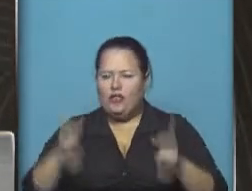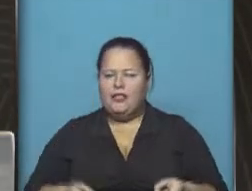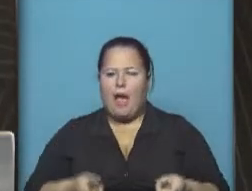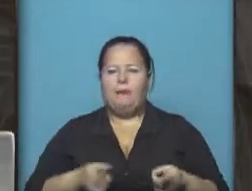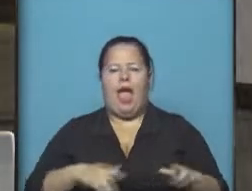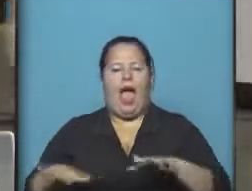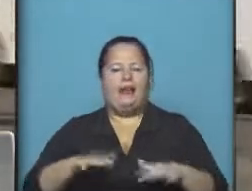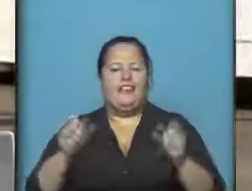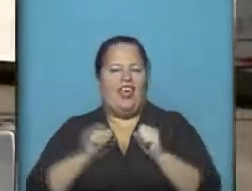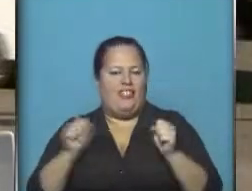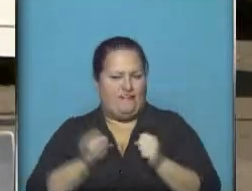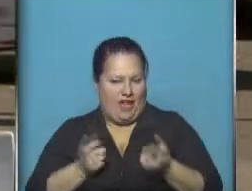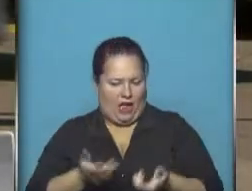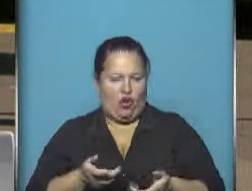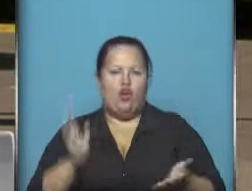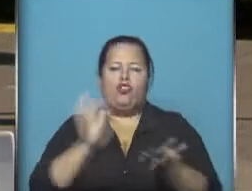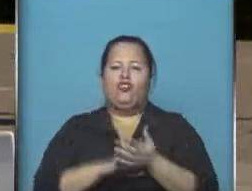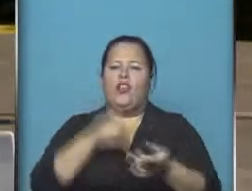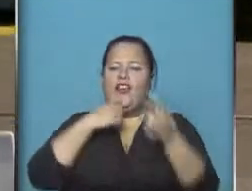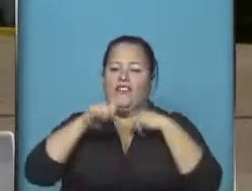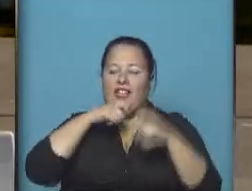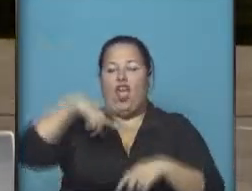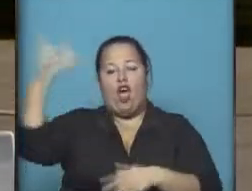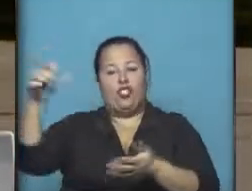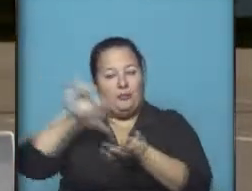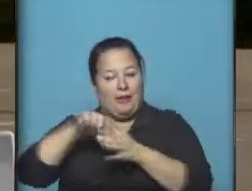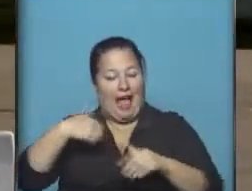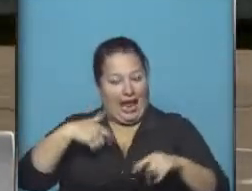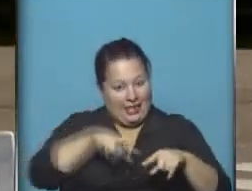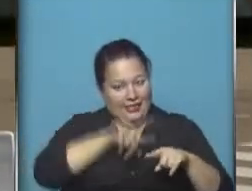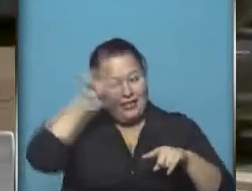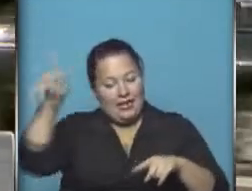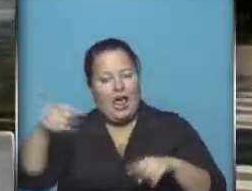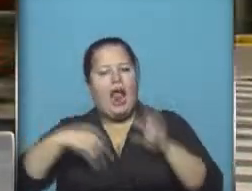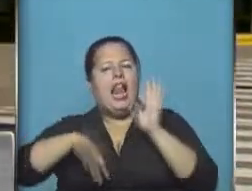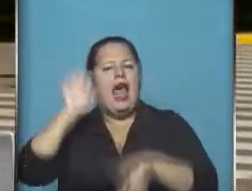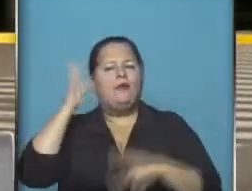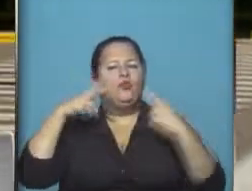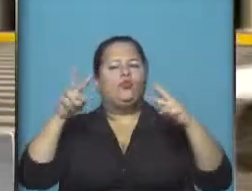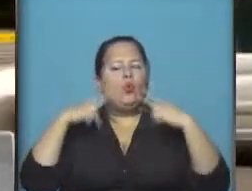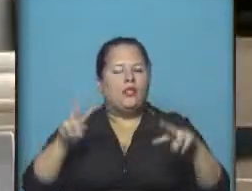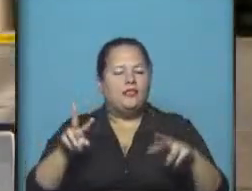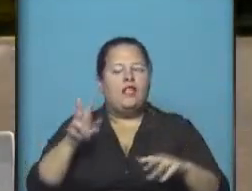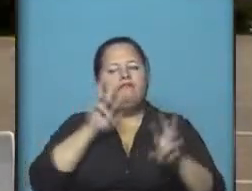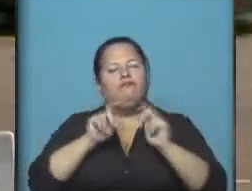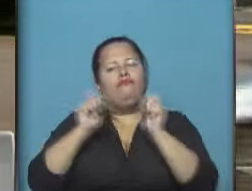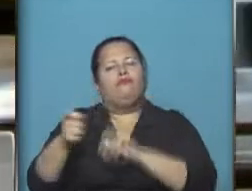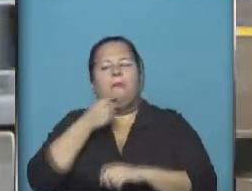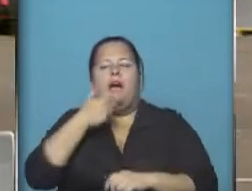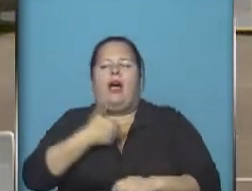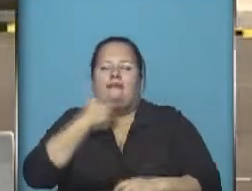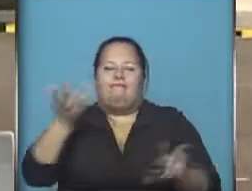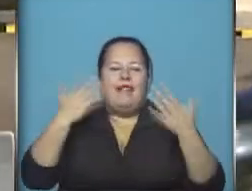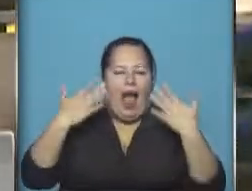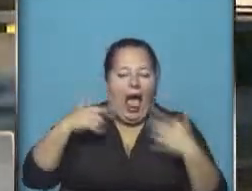actividades invernales. En cuanto a la venta al exterior desde Argentina, la mayoría de los turistas buscó destinos cálidos